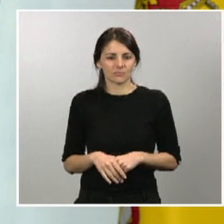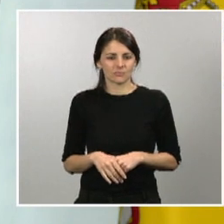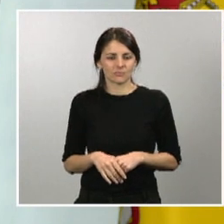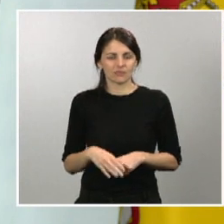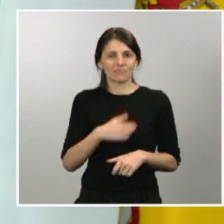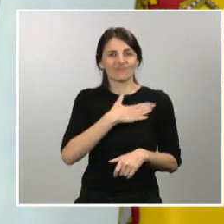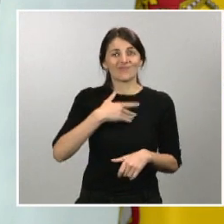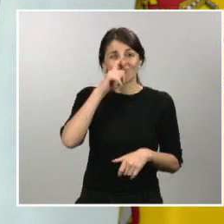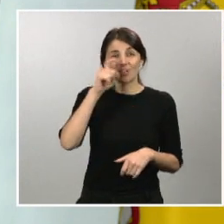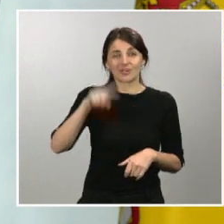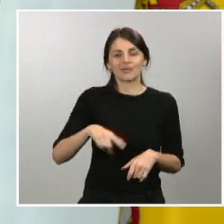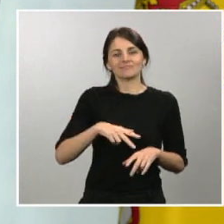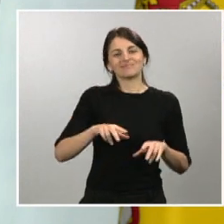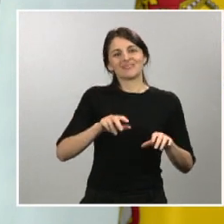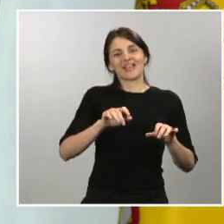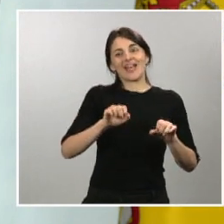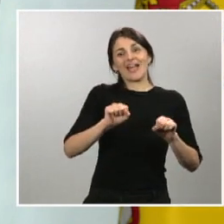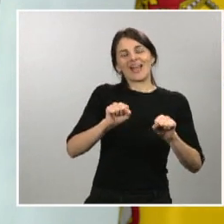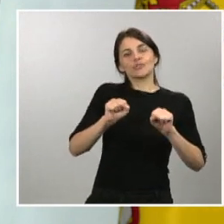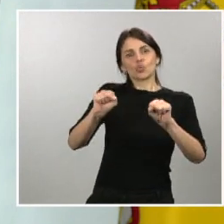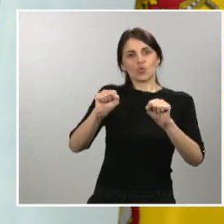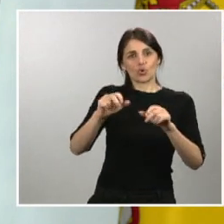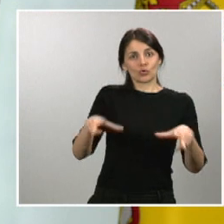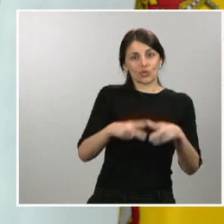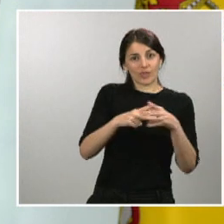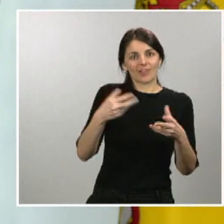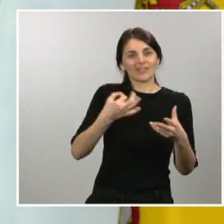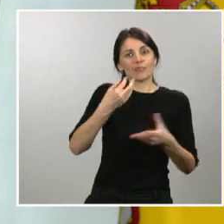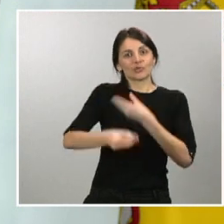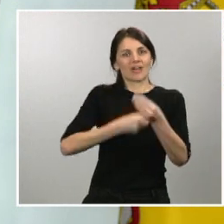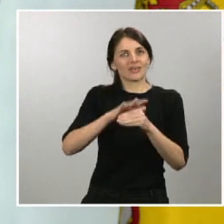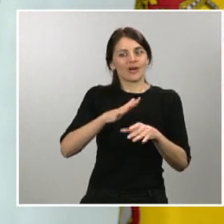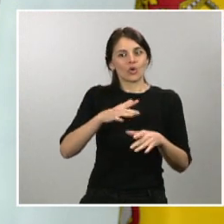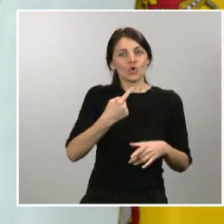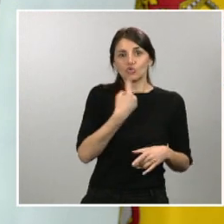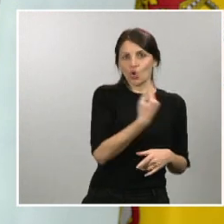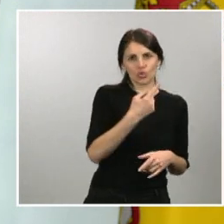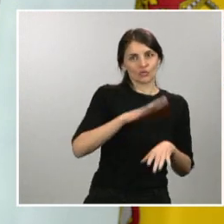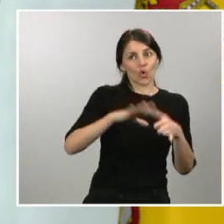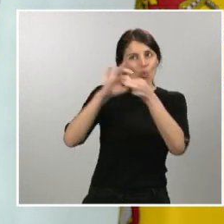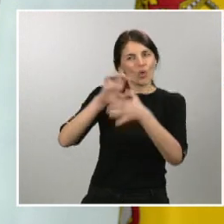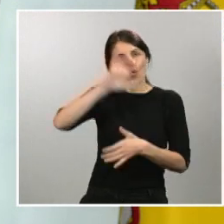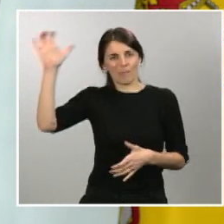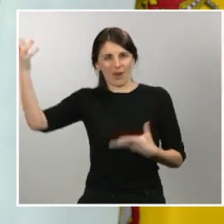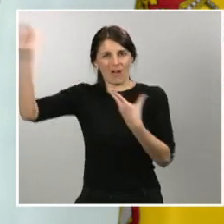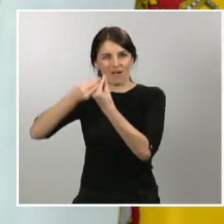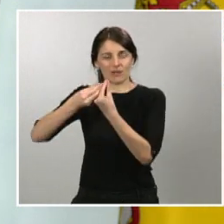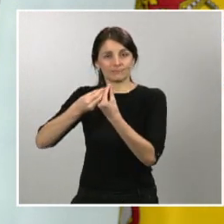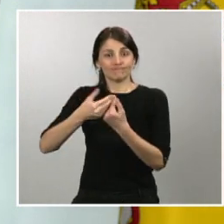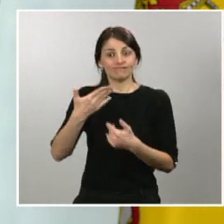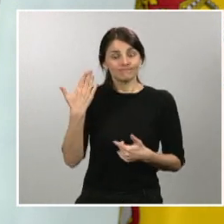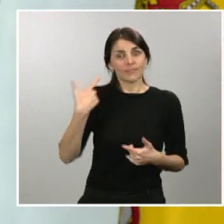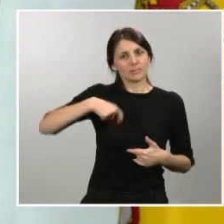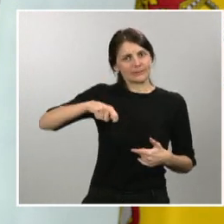social debemos recorrerlo en el conjunto de la Unión Europea. El discurso que hizo el presidente del Gobierno a este respecto hace dos